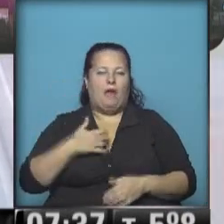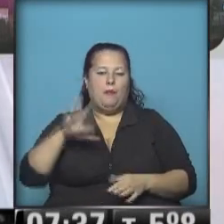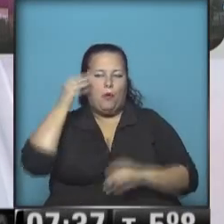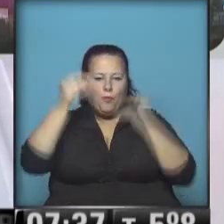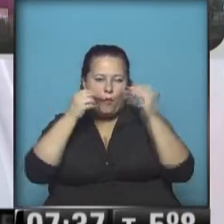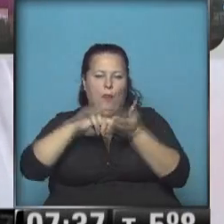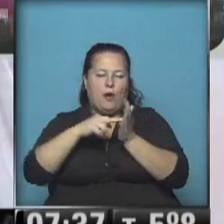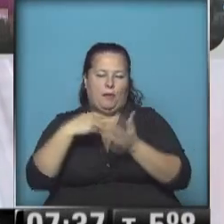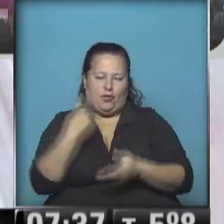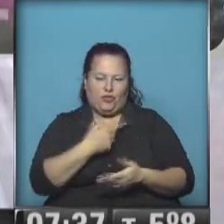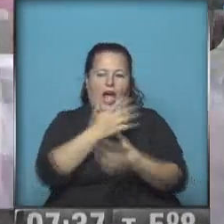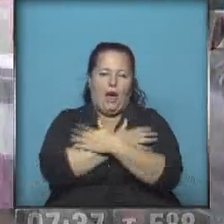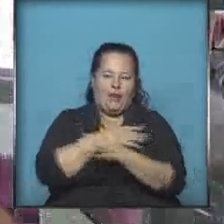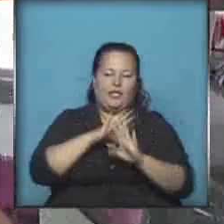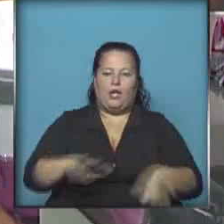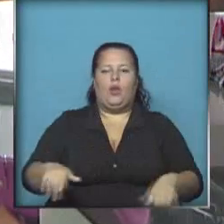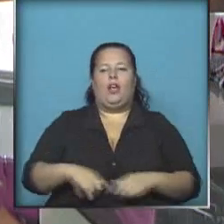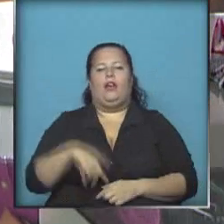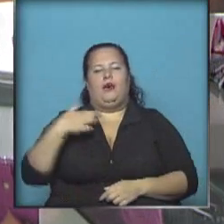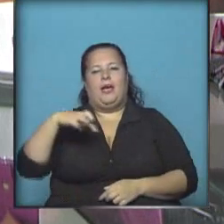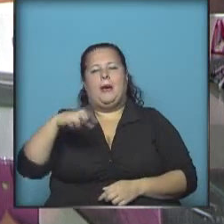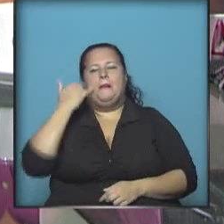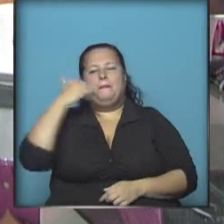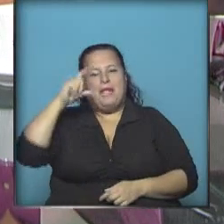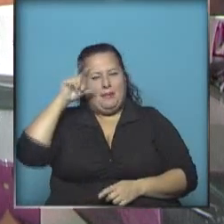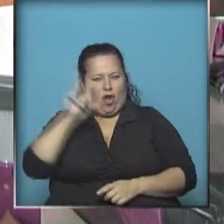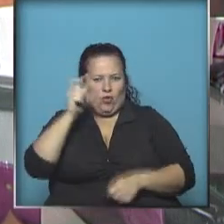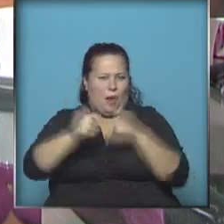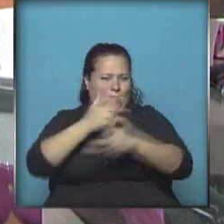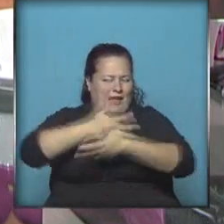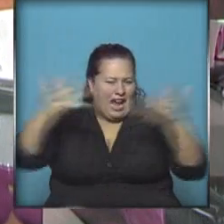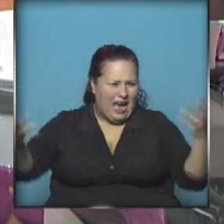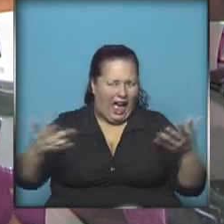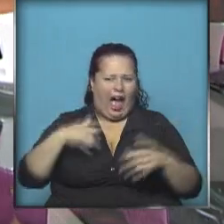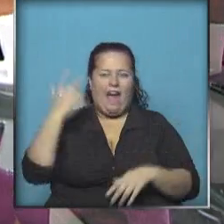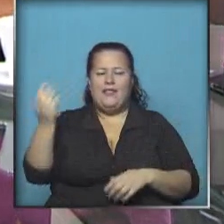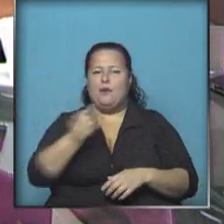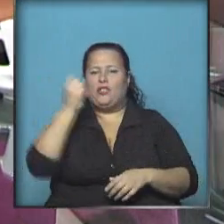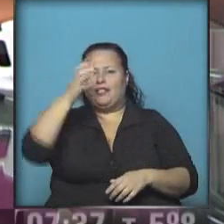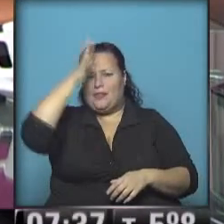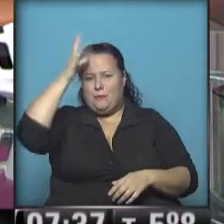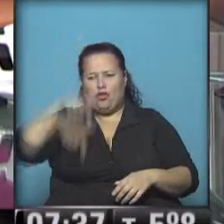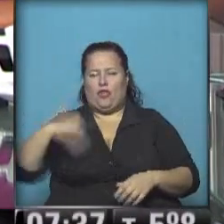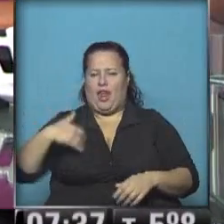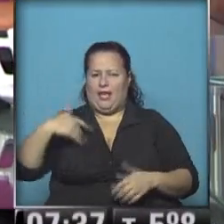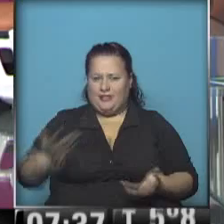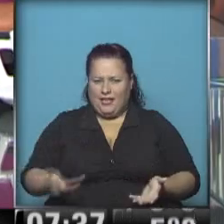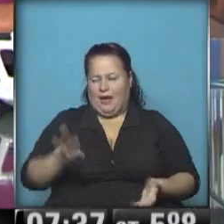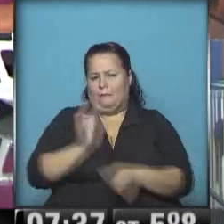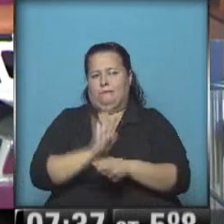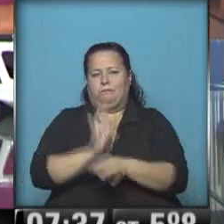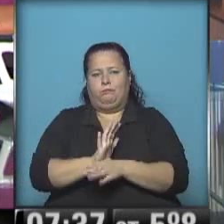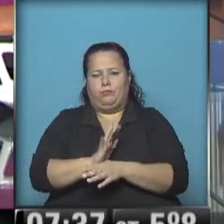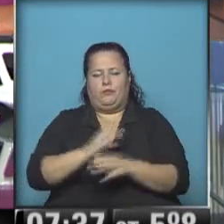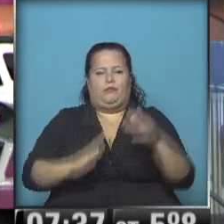por el problema nuestro. Un abrazo, hasta luego. hablando de una pyme, ¿no? Estamos hablando de una mega empresa, la principal avícola que hay en la República Argentina, que tiene prácticamente